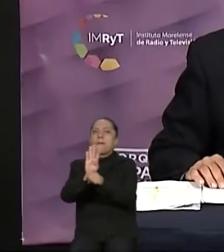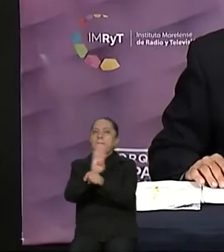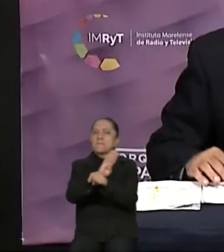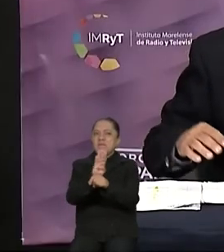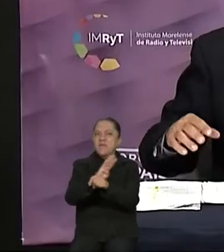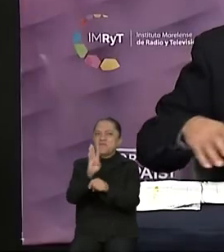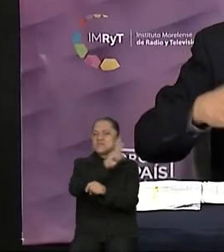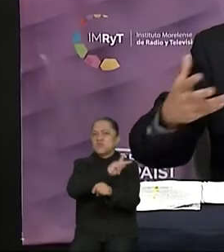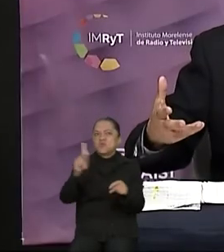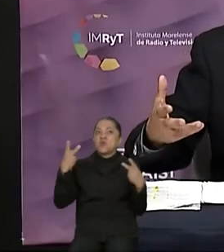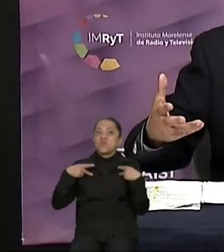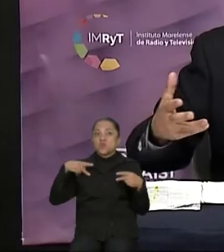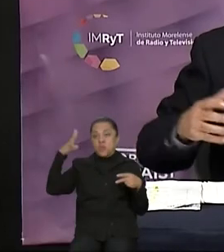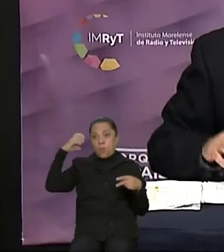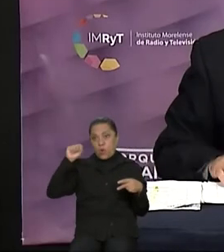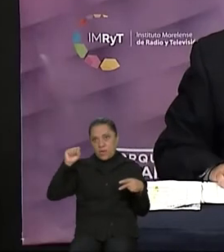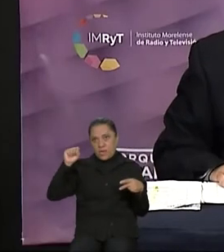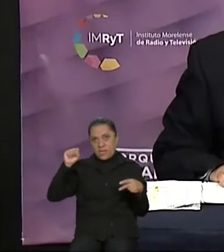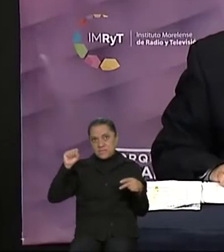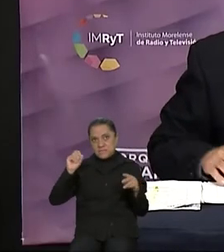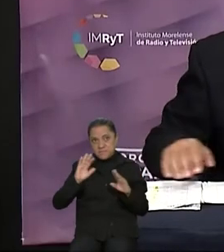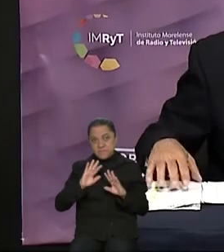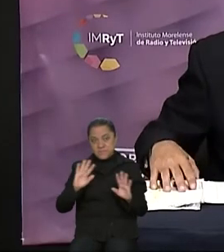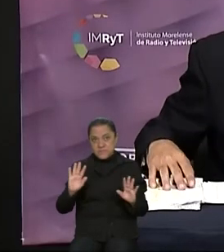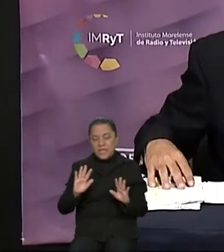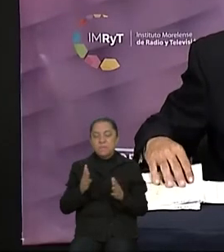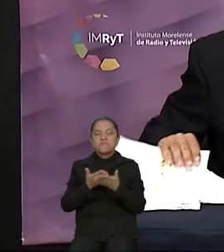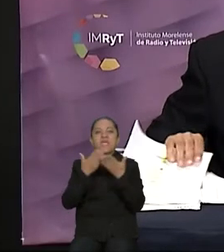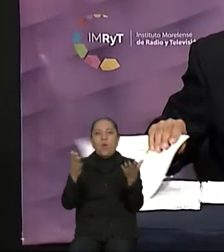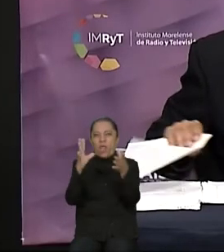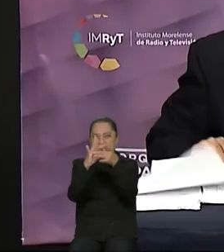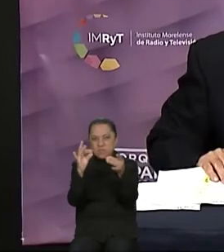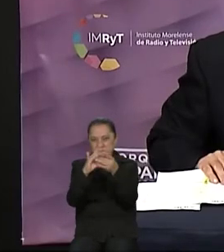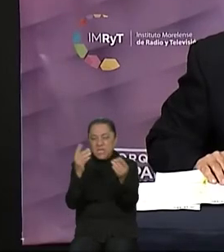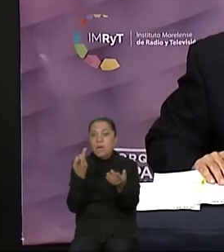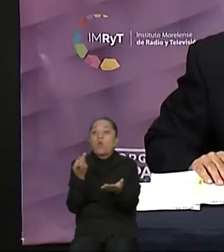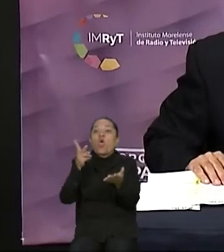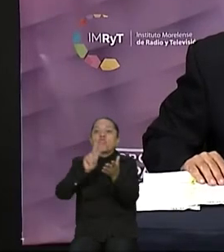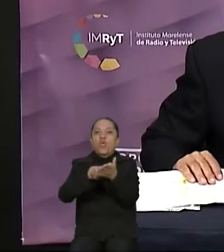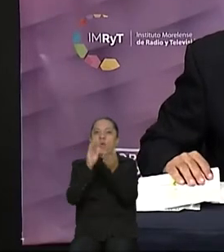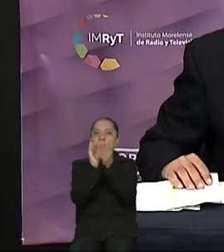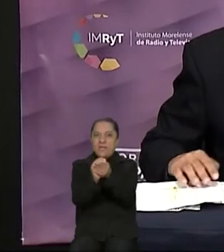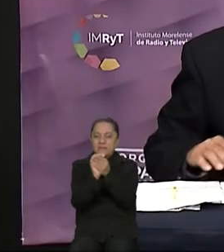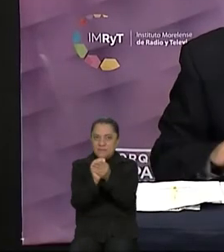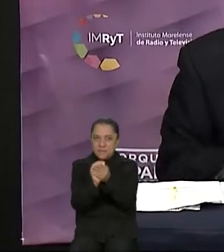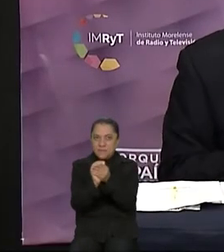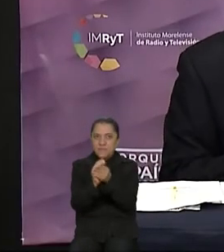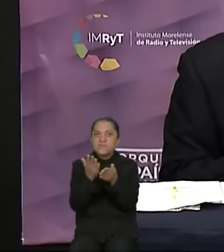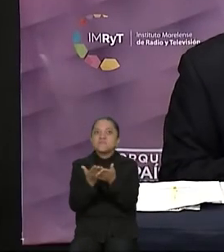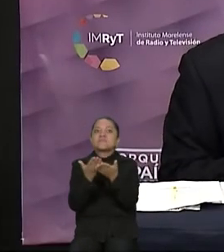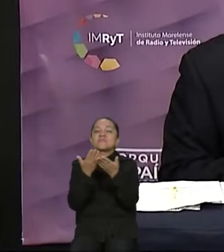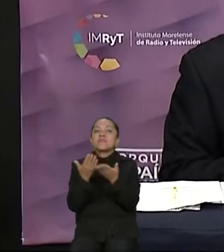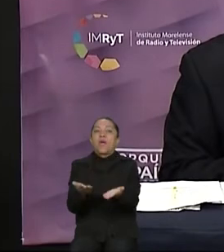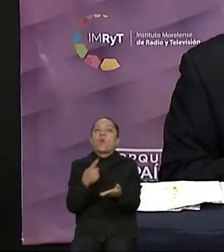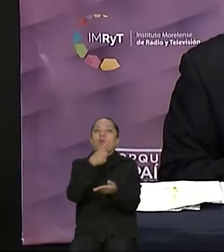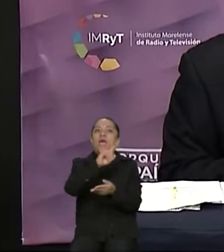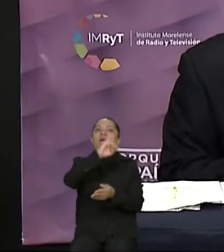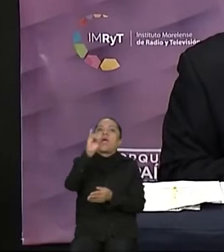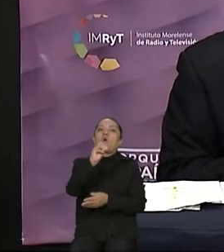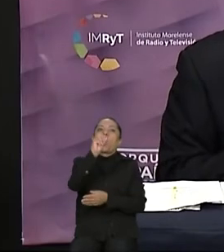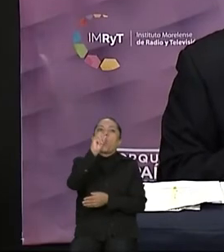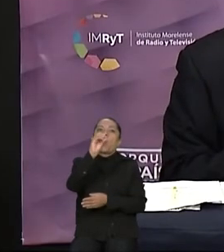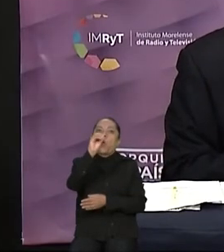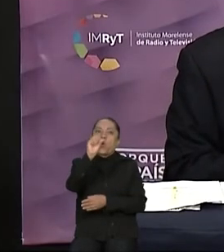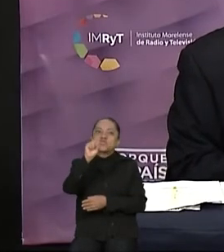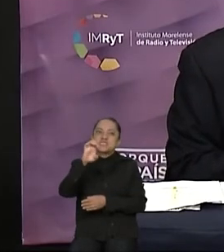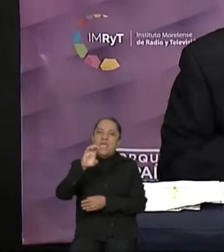Con respecto al doble sorteo que ya explicamos, toca el turno a José Álvarez y Casa, quien va a responder